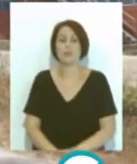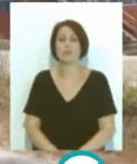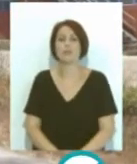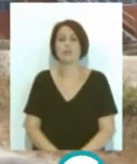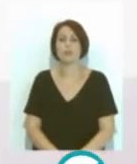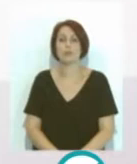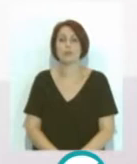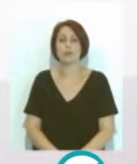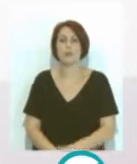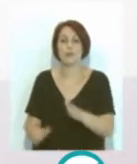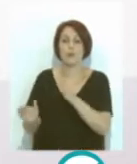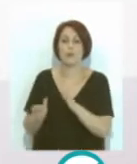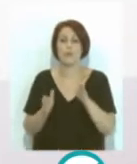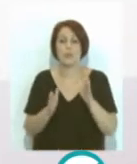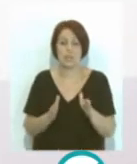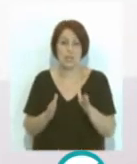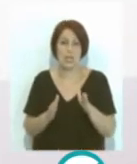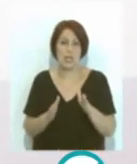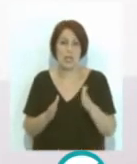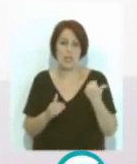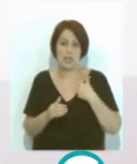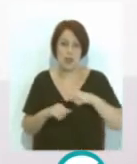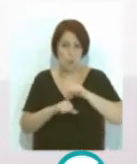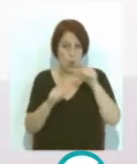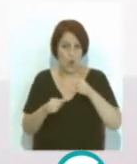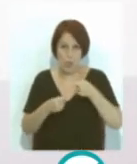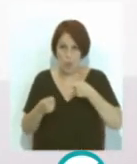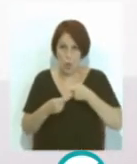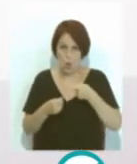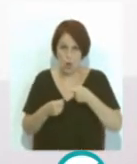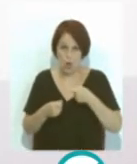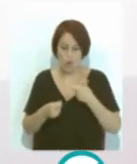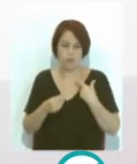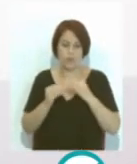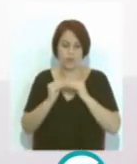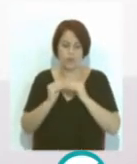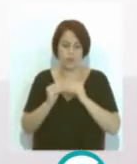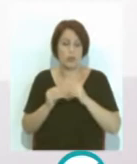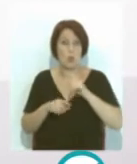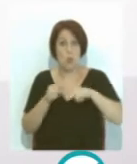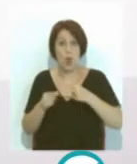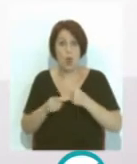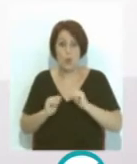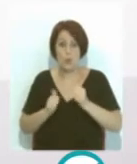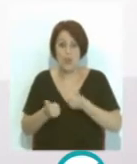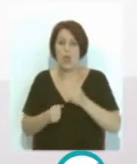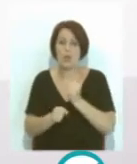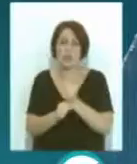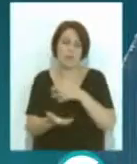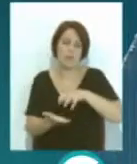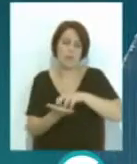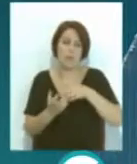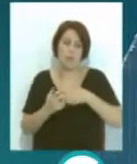en la fase de definición del modelo de negocio e inmediatamente ponernos manos a la obra y ponernos en funcionamiento el centro.